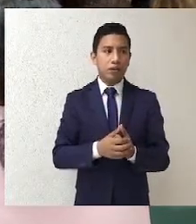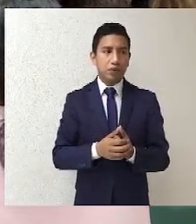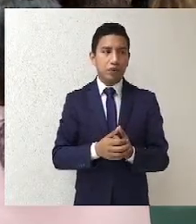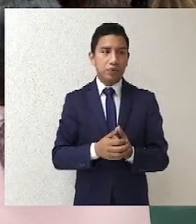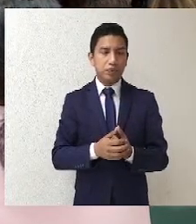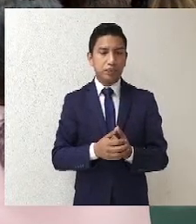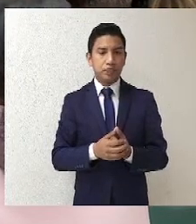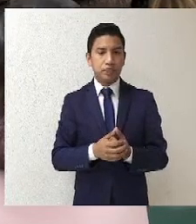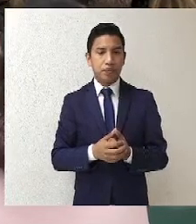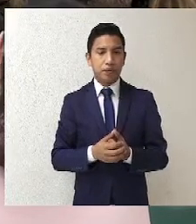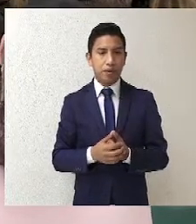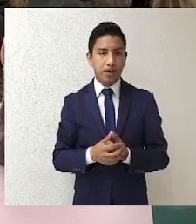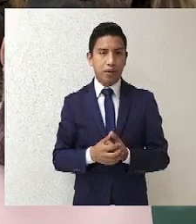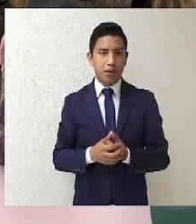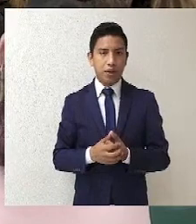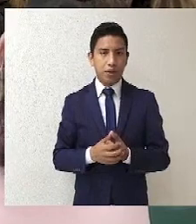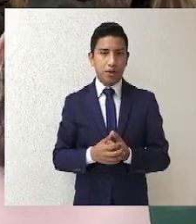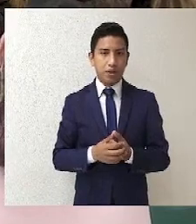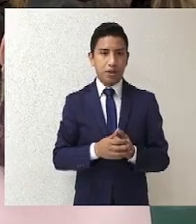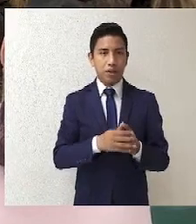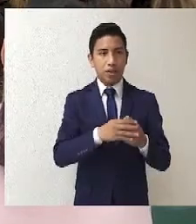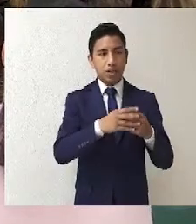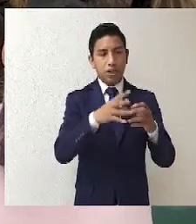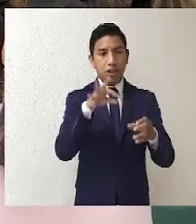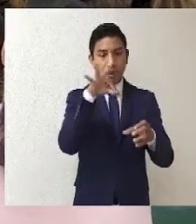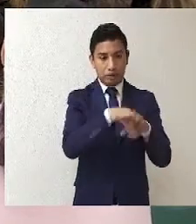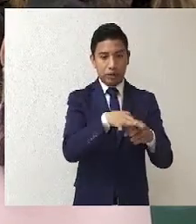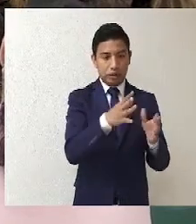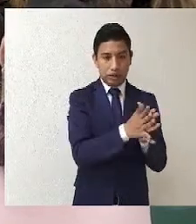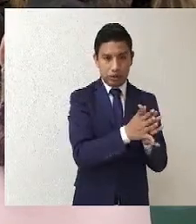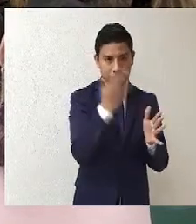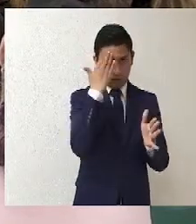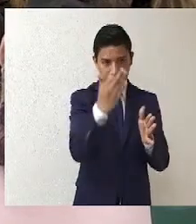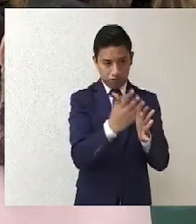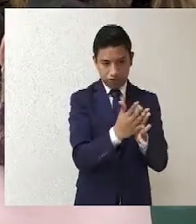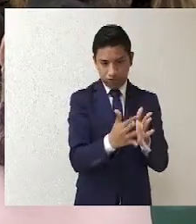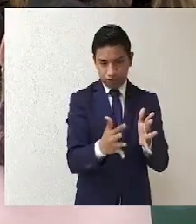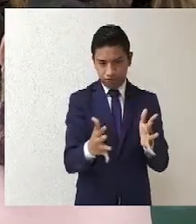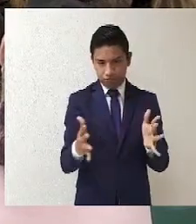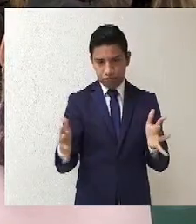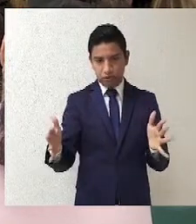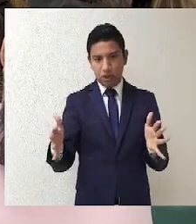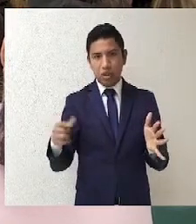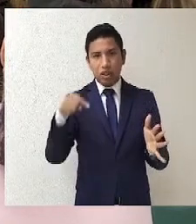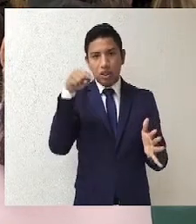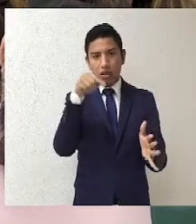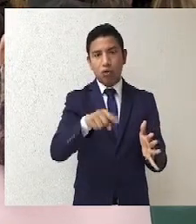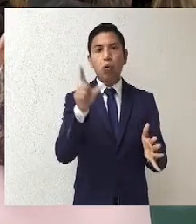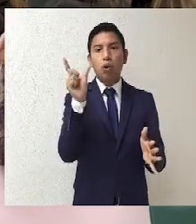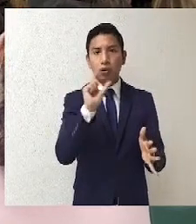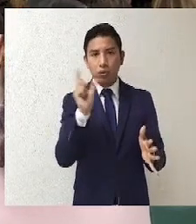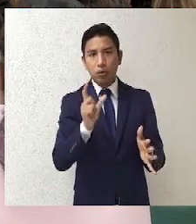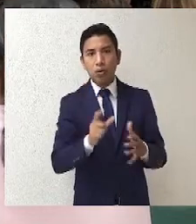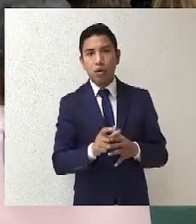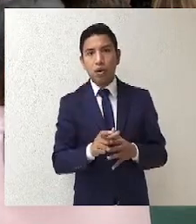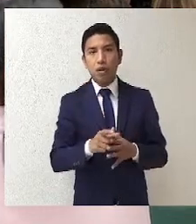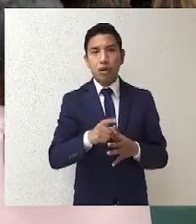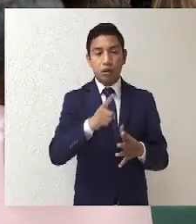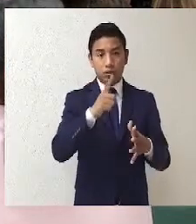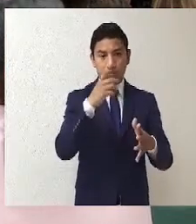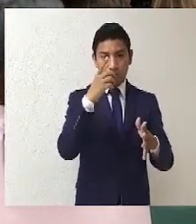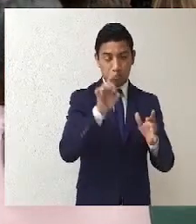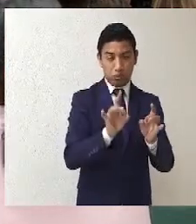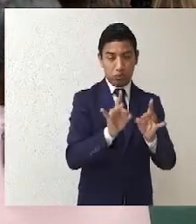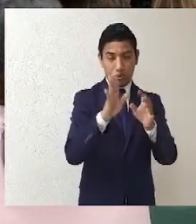los actos dentro de los procesos electorales solamente se tornan irreparables o son definitivos cuándo concluyen las etapas,